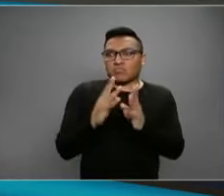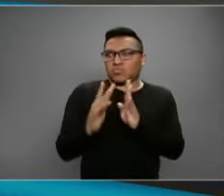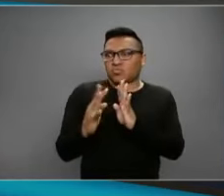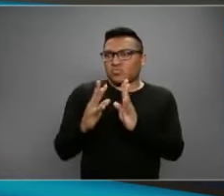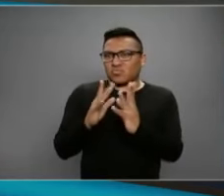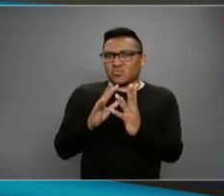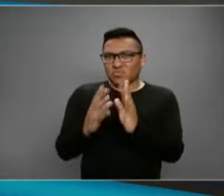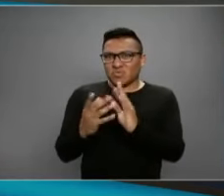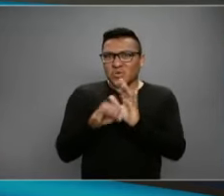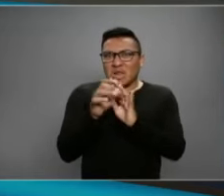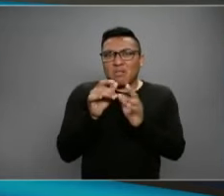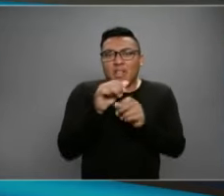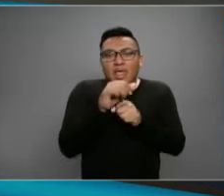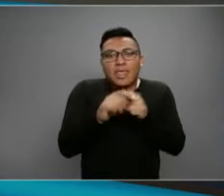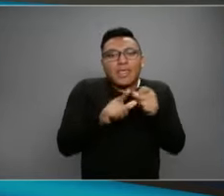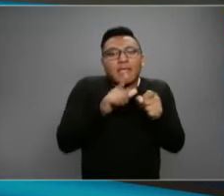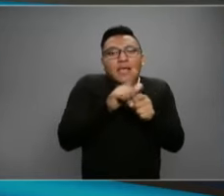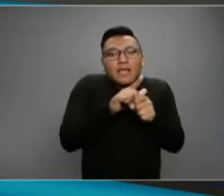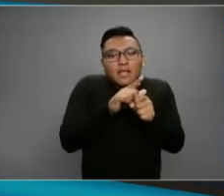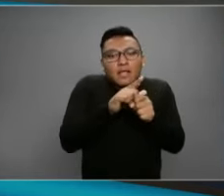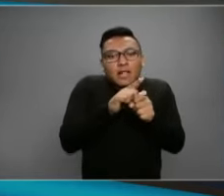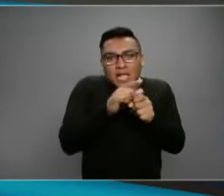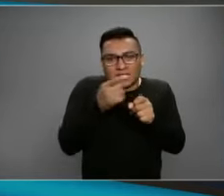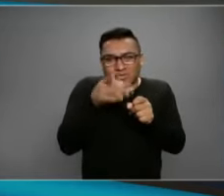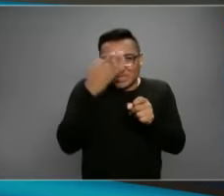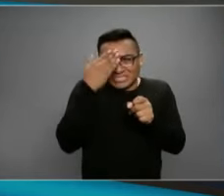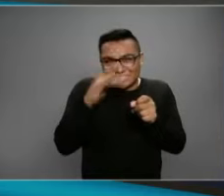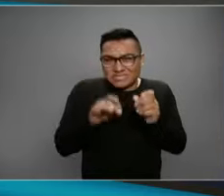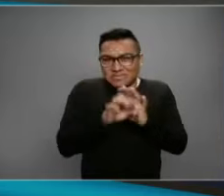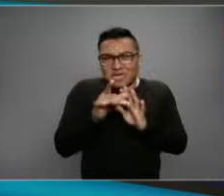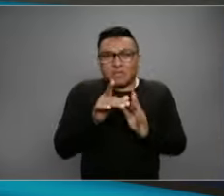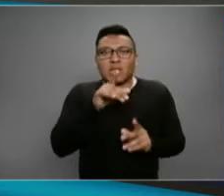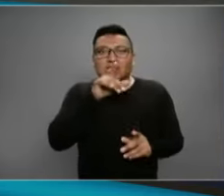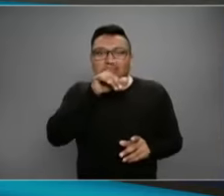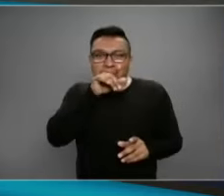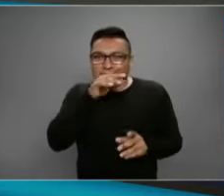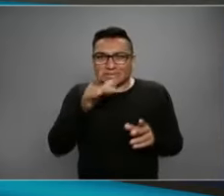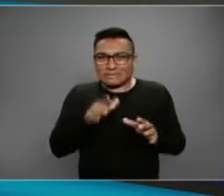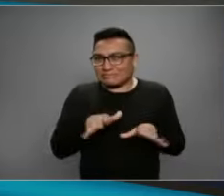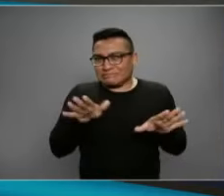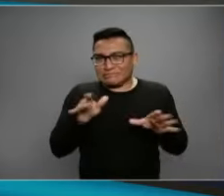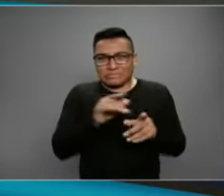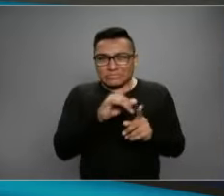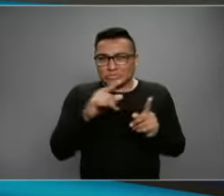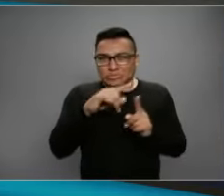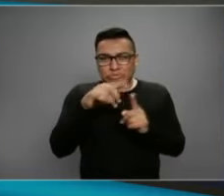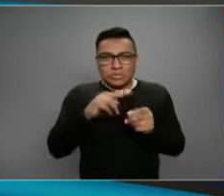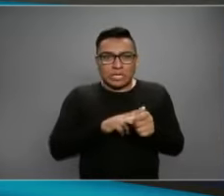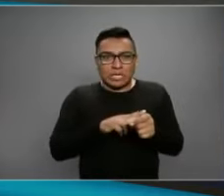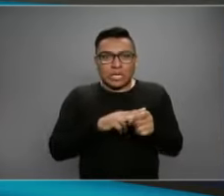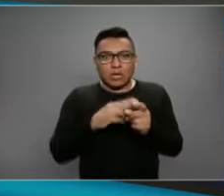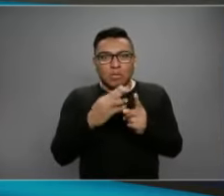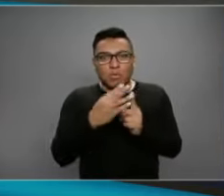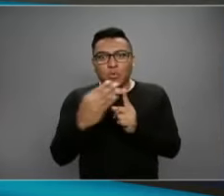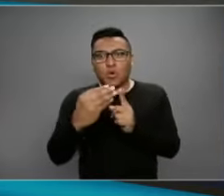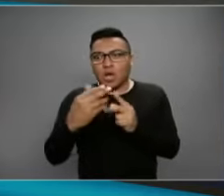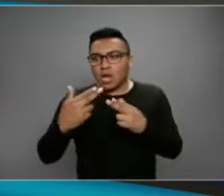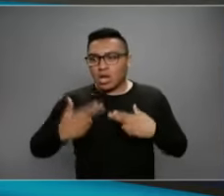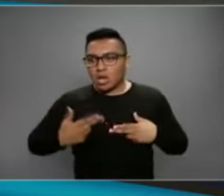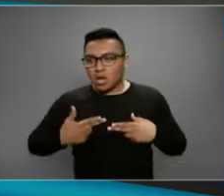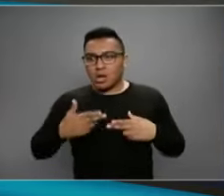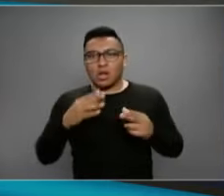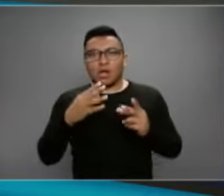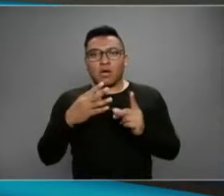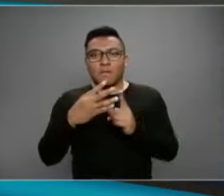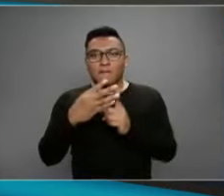de los animalitos, como los aves, las aves de corral, a las personas. Y mientras se va dando este